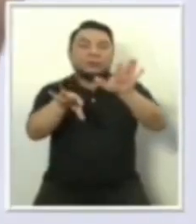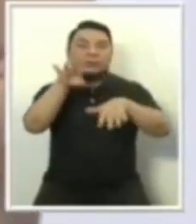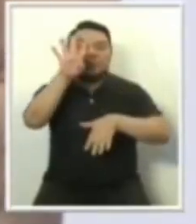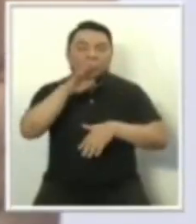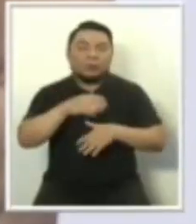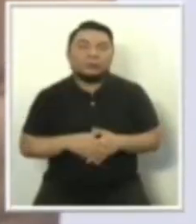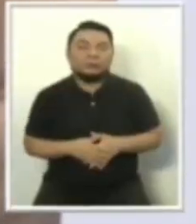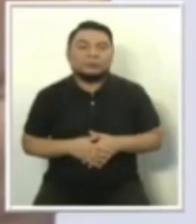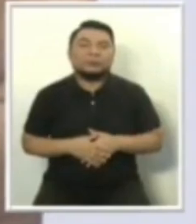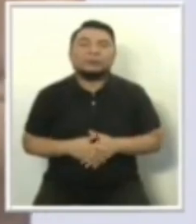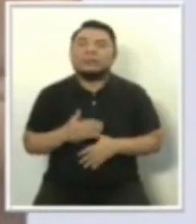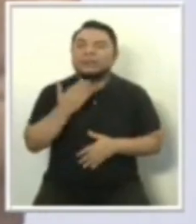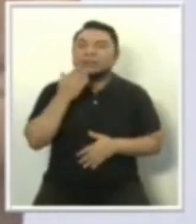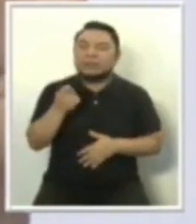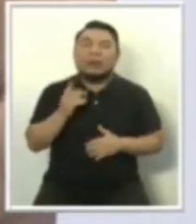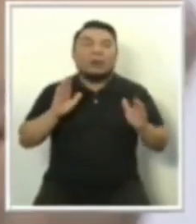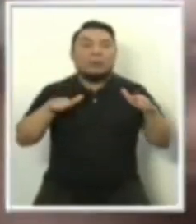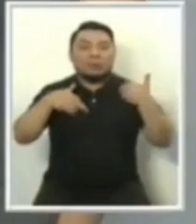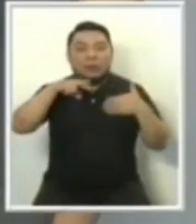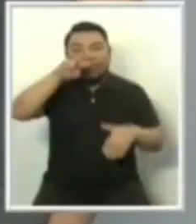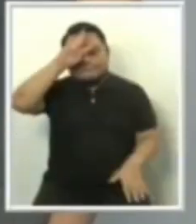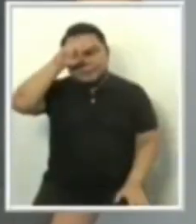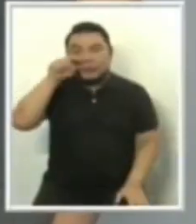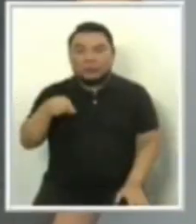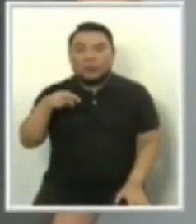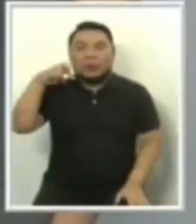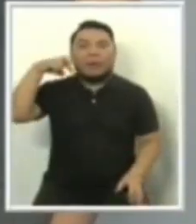Número catorce, Podemos Perú, Daniel Urresti.